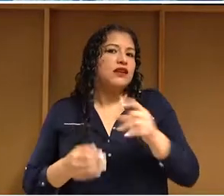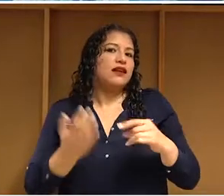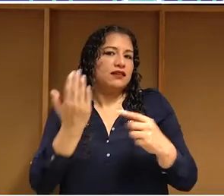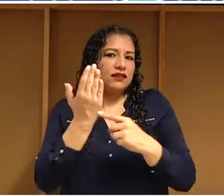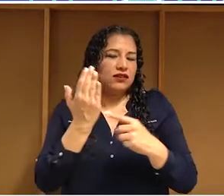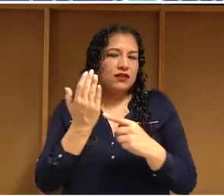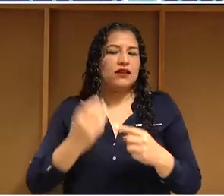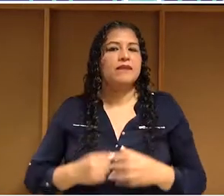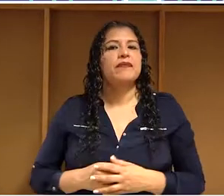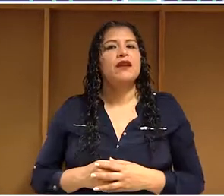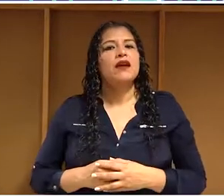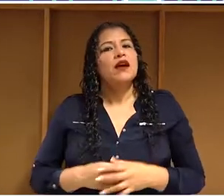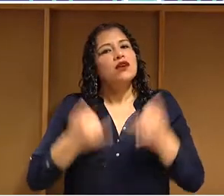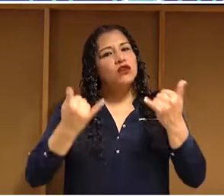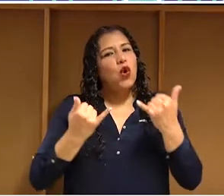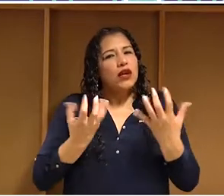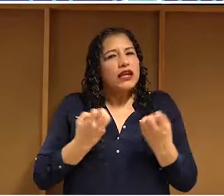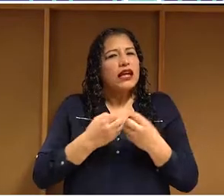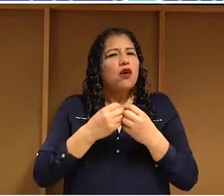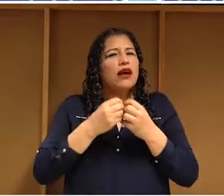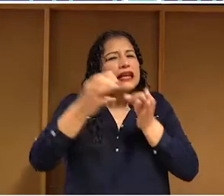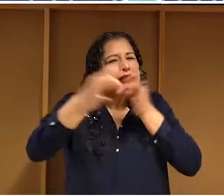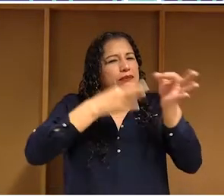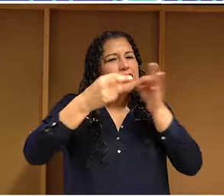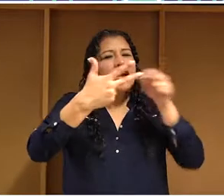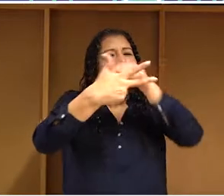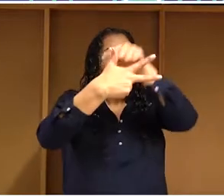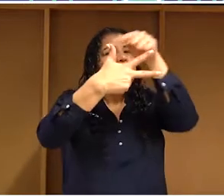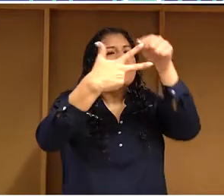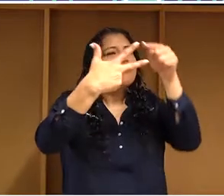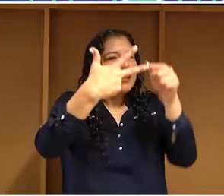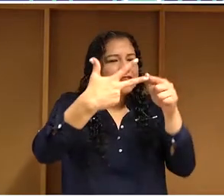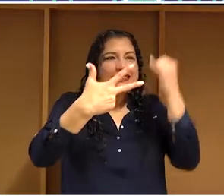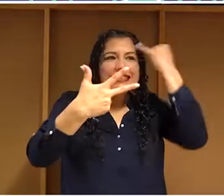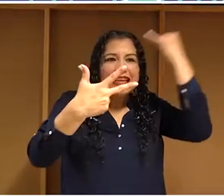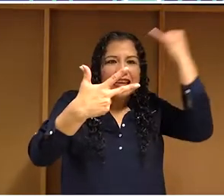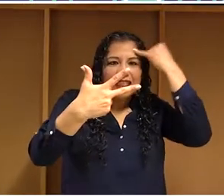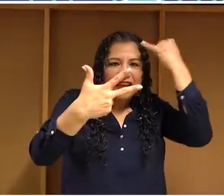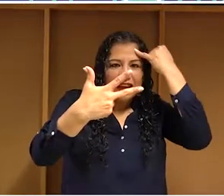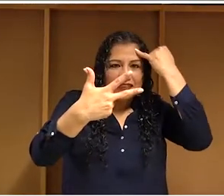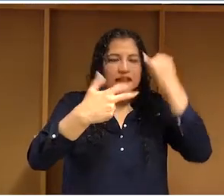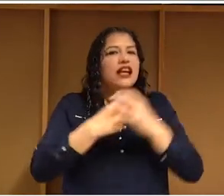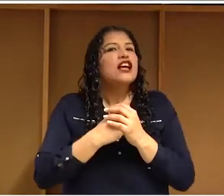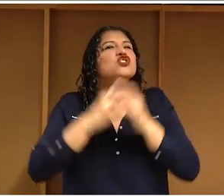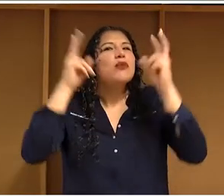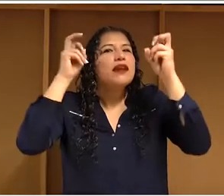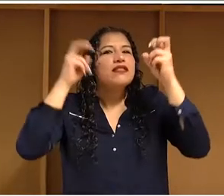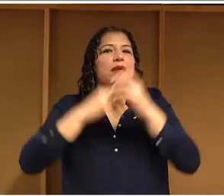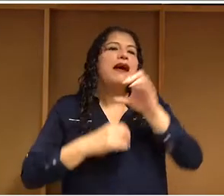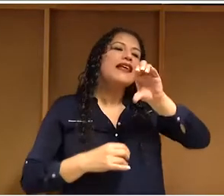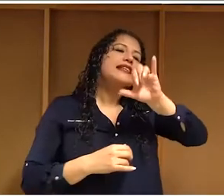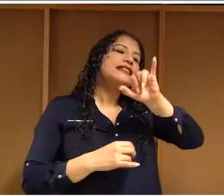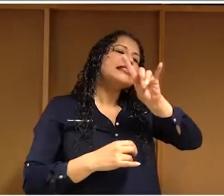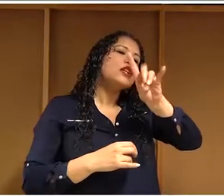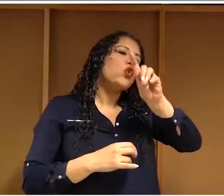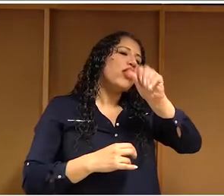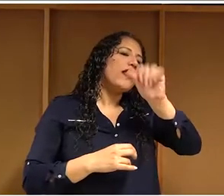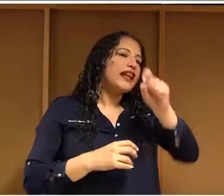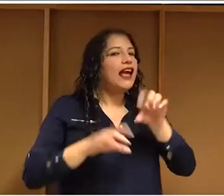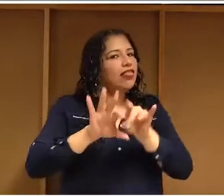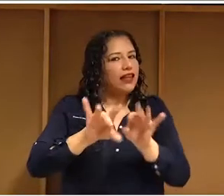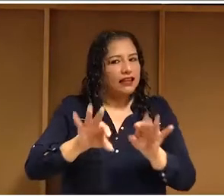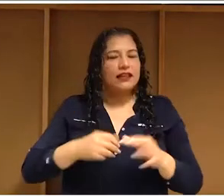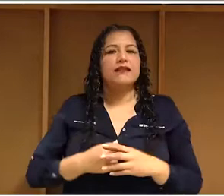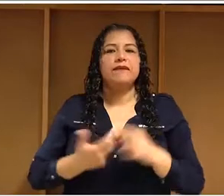Entonces, hoy les quiero presentar tres ideas sobre qué significa esto, o sea, tres formas de aterrizar la idea de ciudadanía